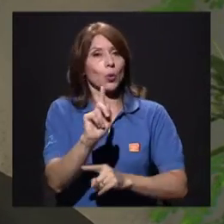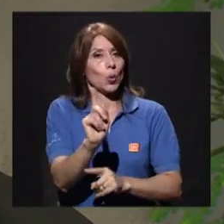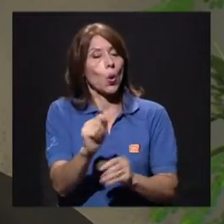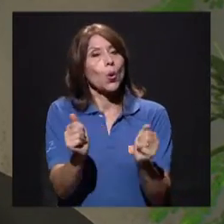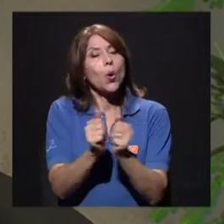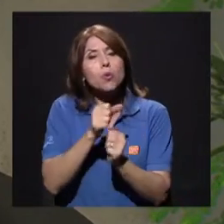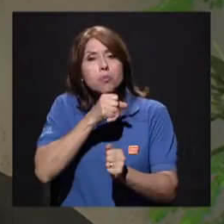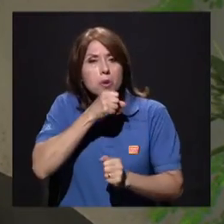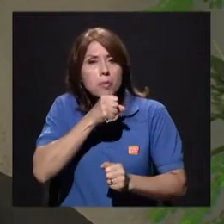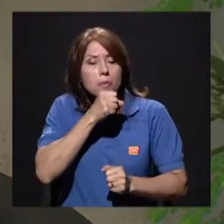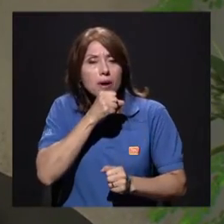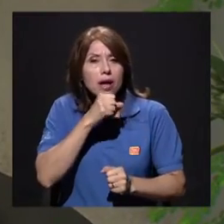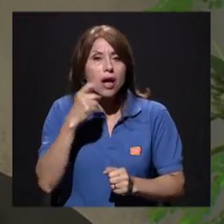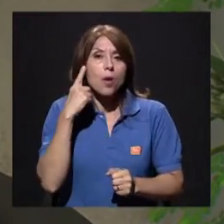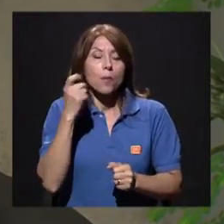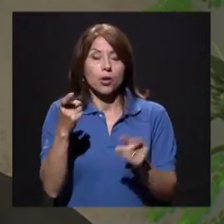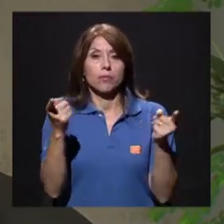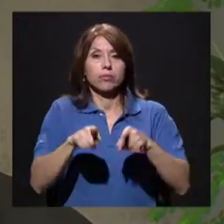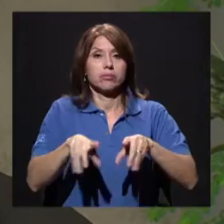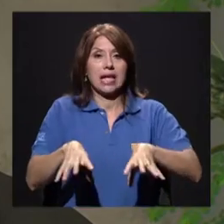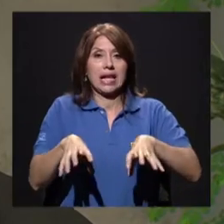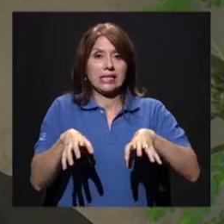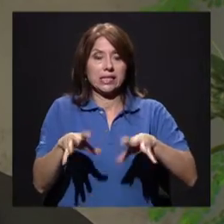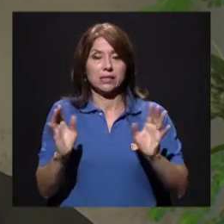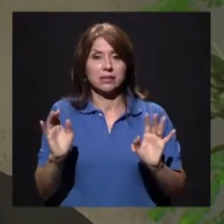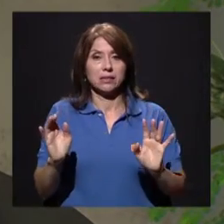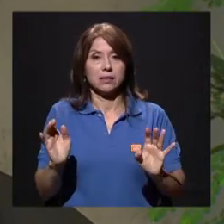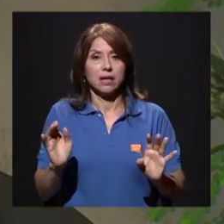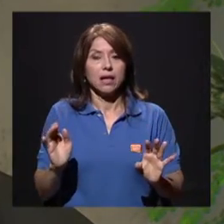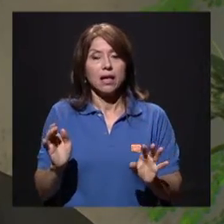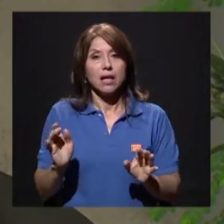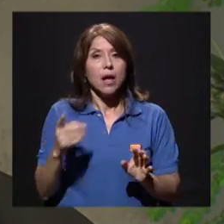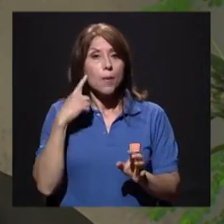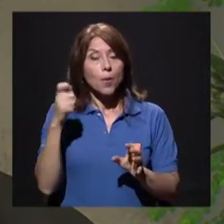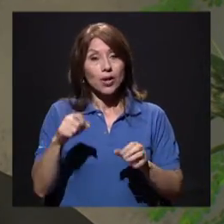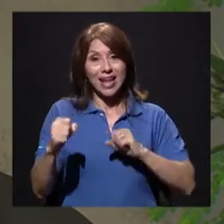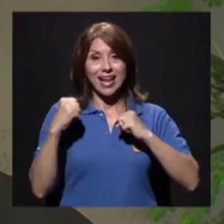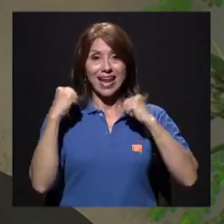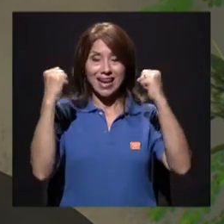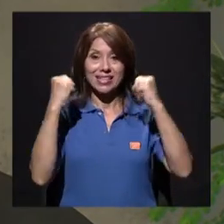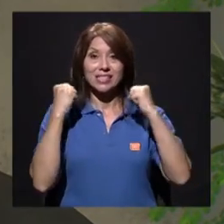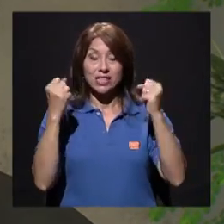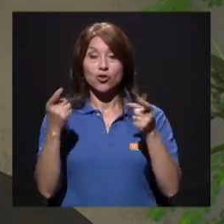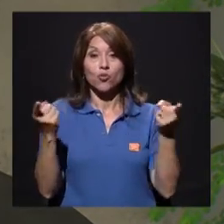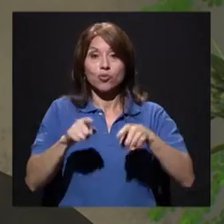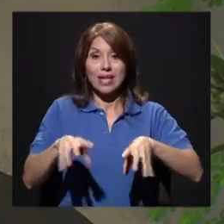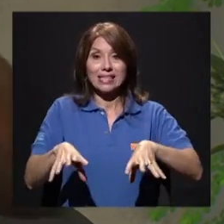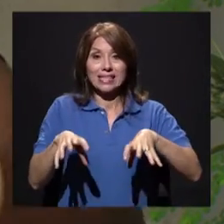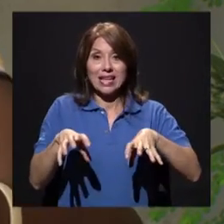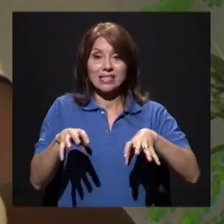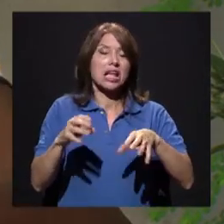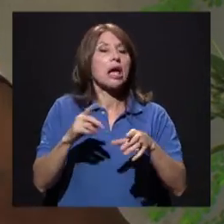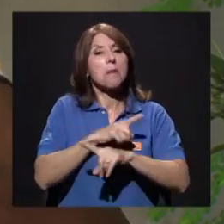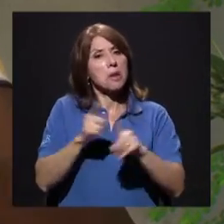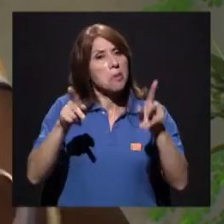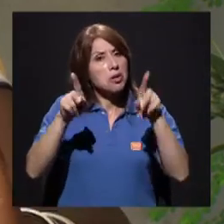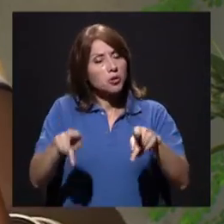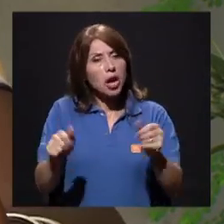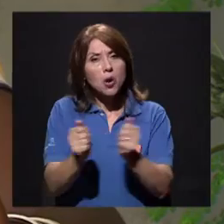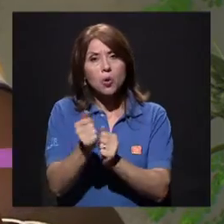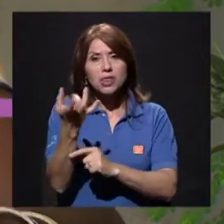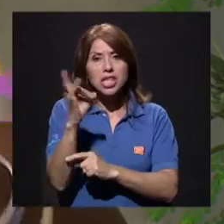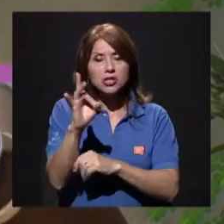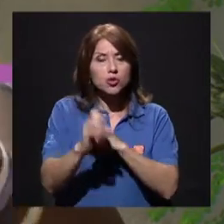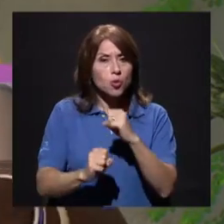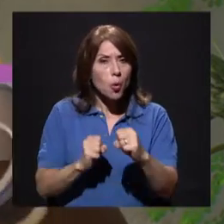porque el ejercicio produce estrés sobre el organismo. Entonces, 18 años, 19 para arriba, pueden